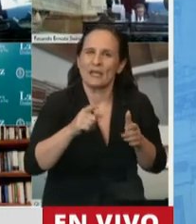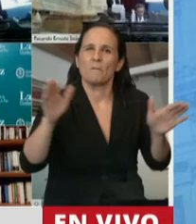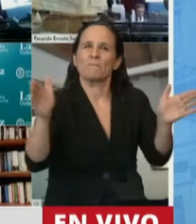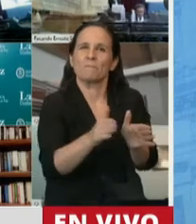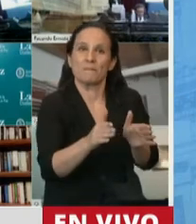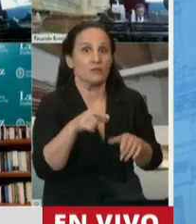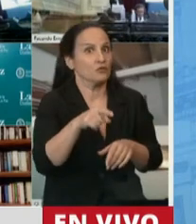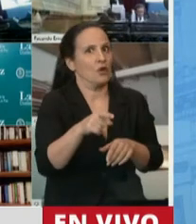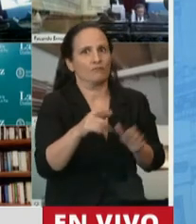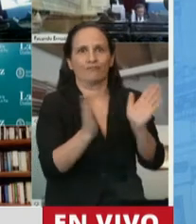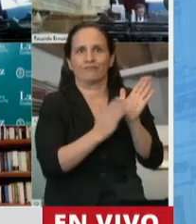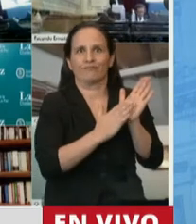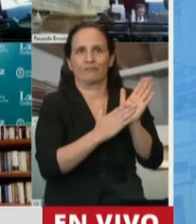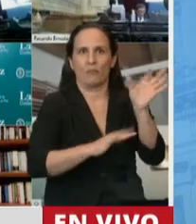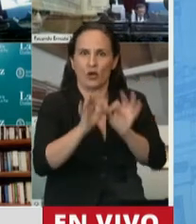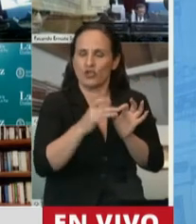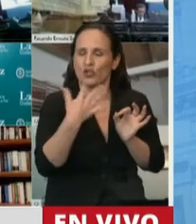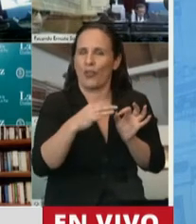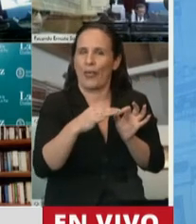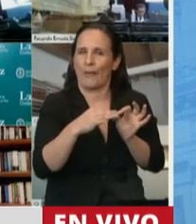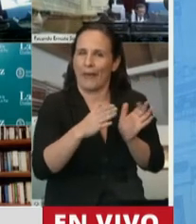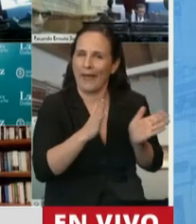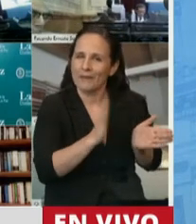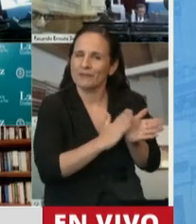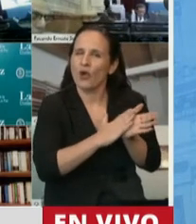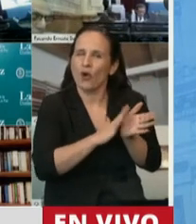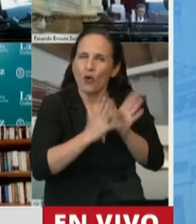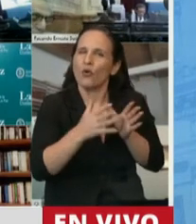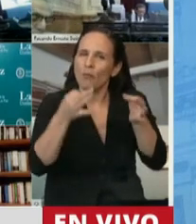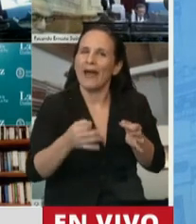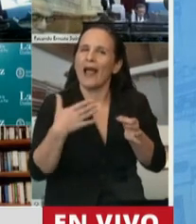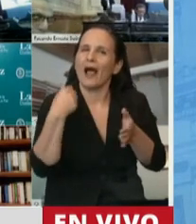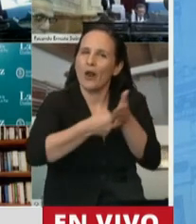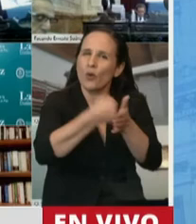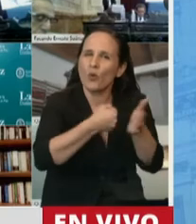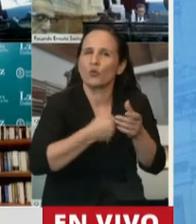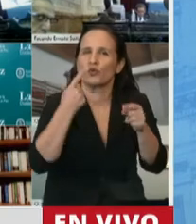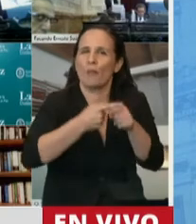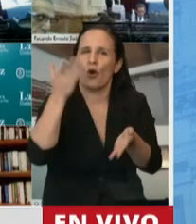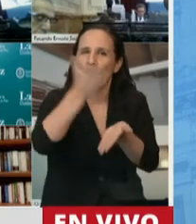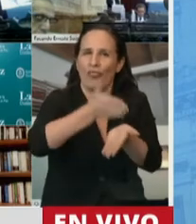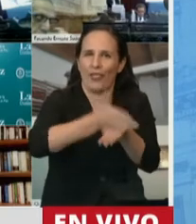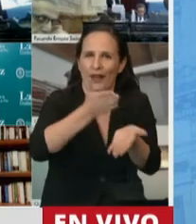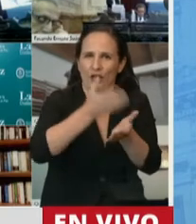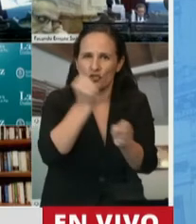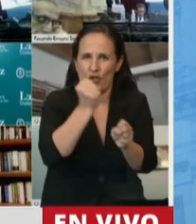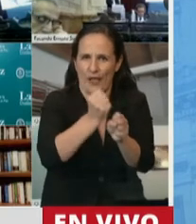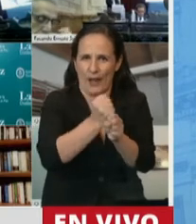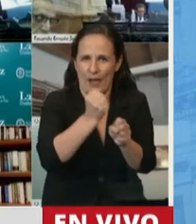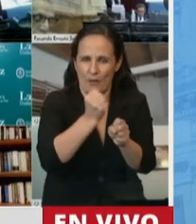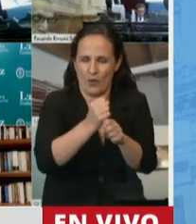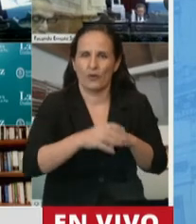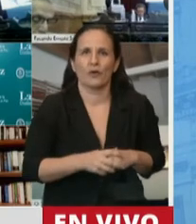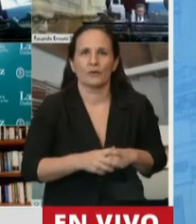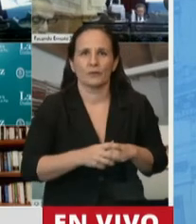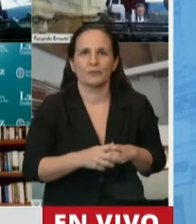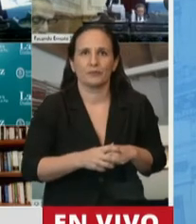tiene que estar garantizado claramente porque es la única forma de que se pueda pelear por los derechos laborales. Después creo que